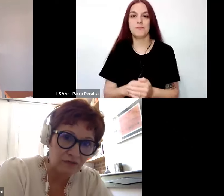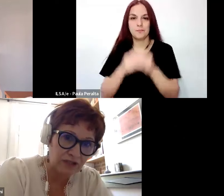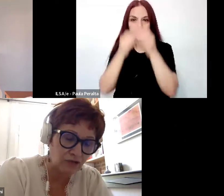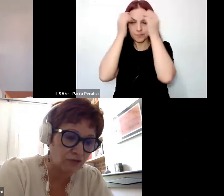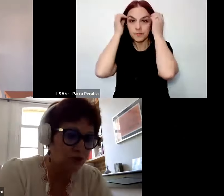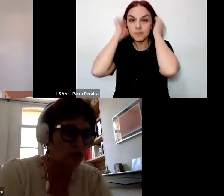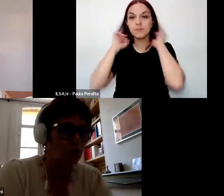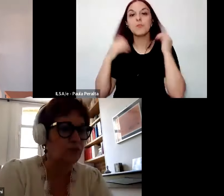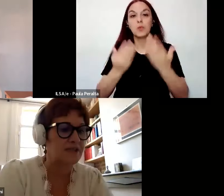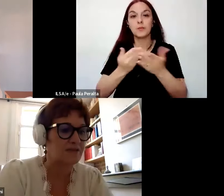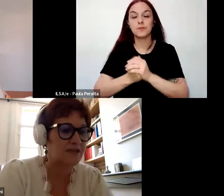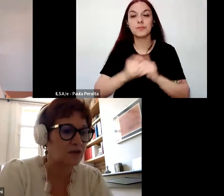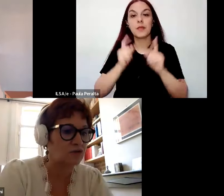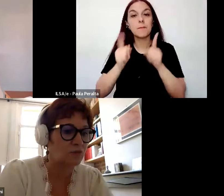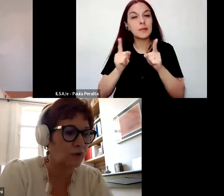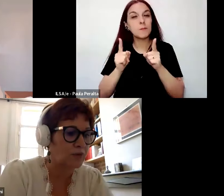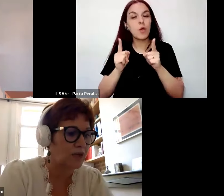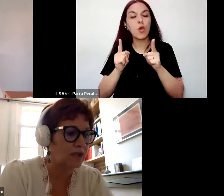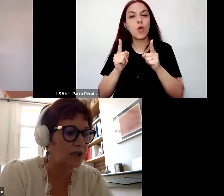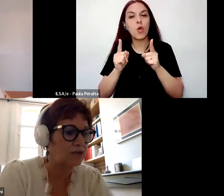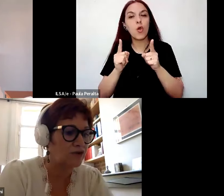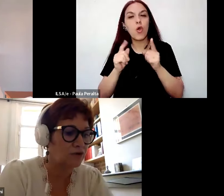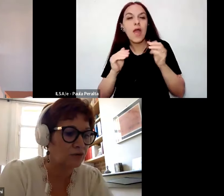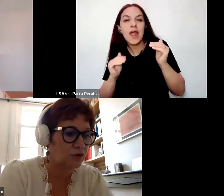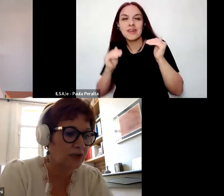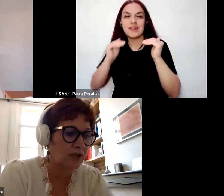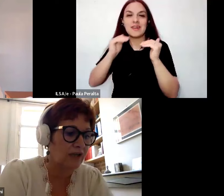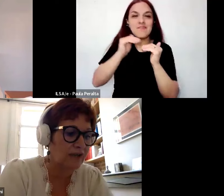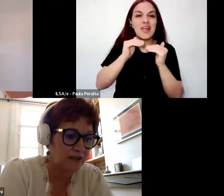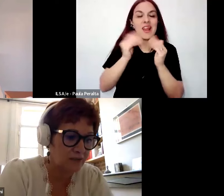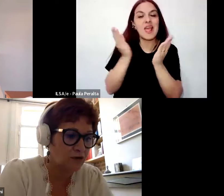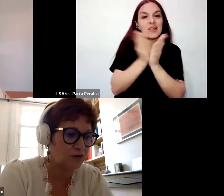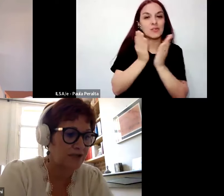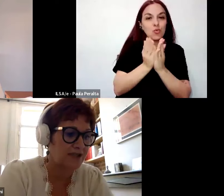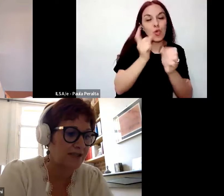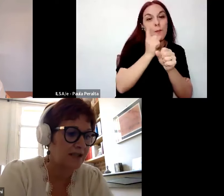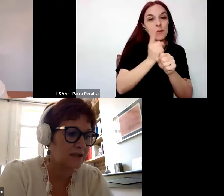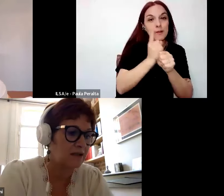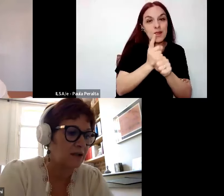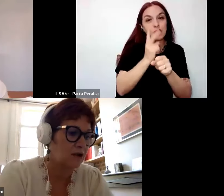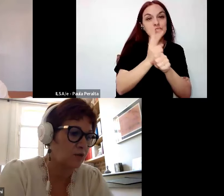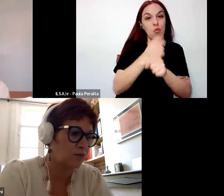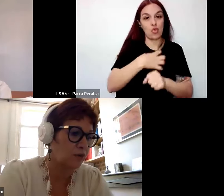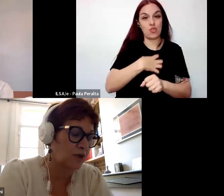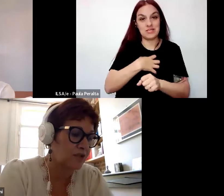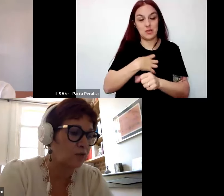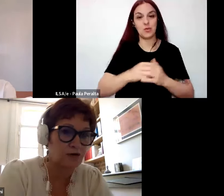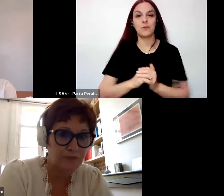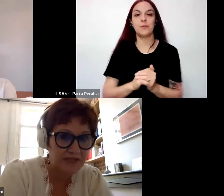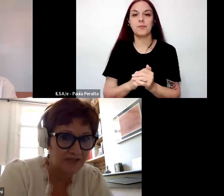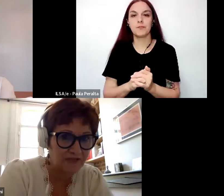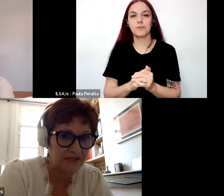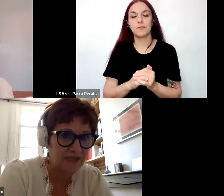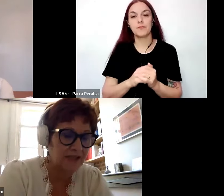Hay un mismo nivel de estudios para los docentes de primero y segundo ciclo, pero con menciones